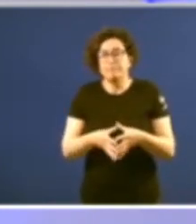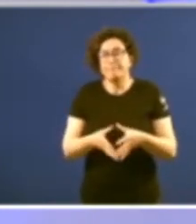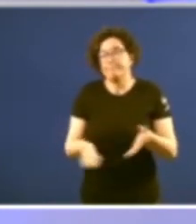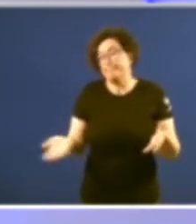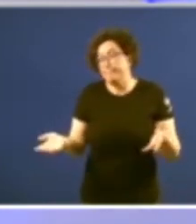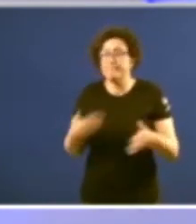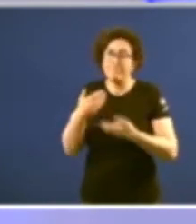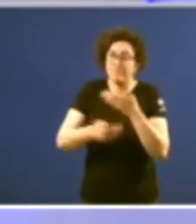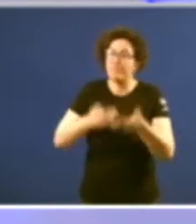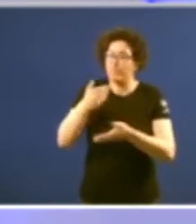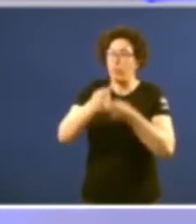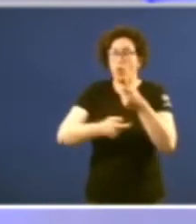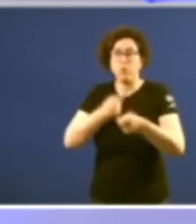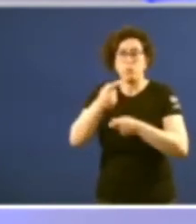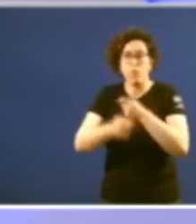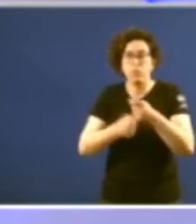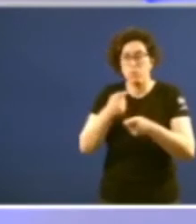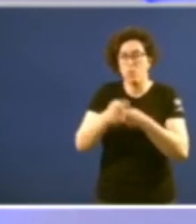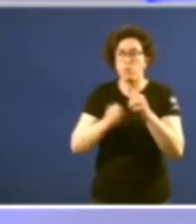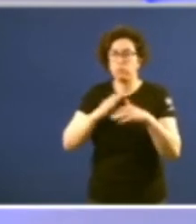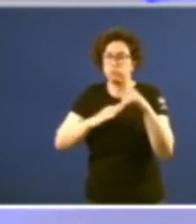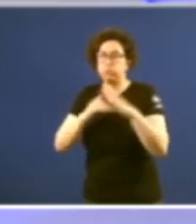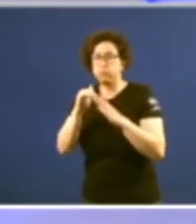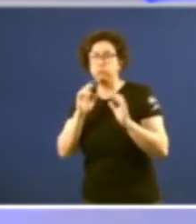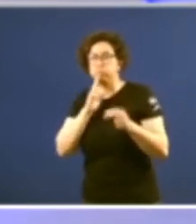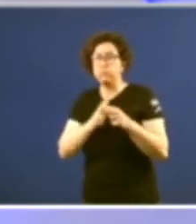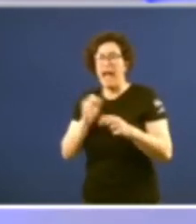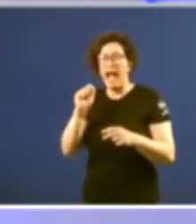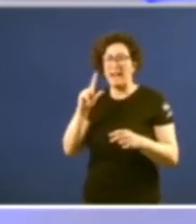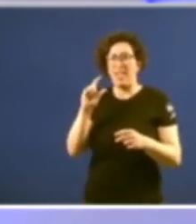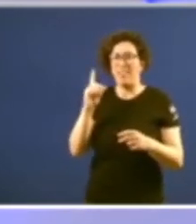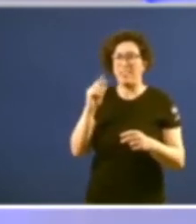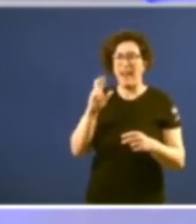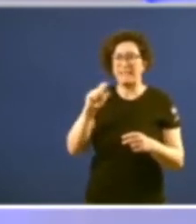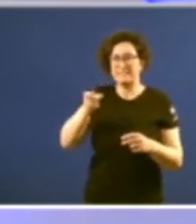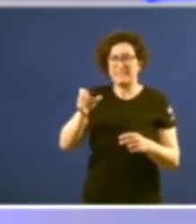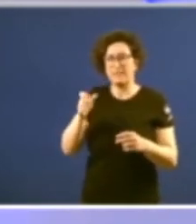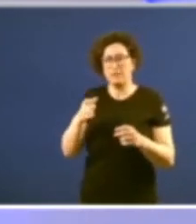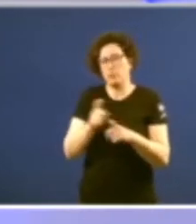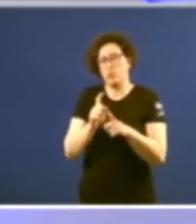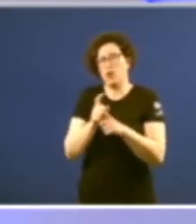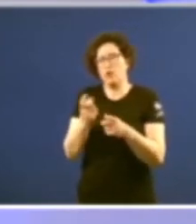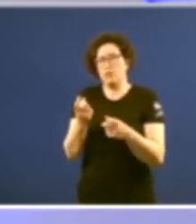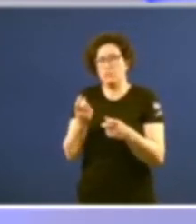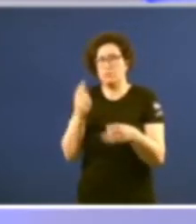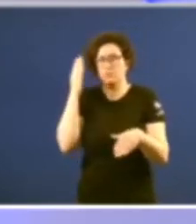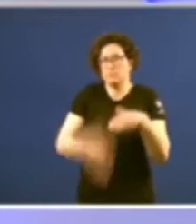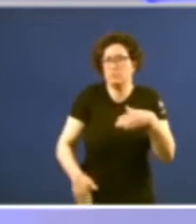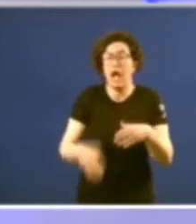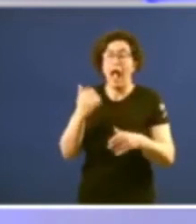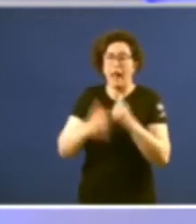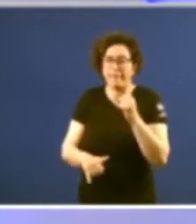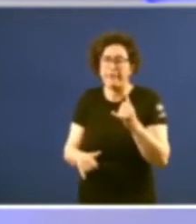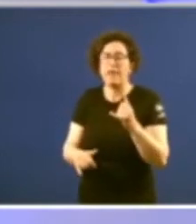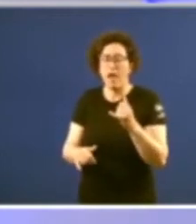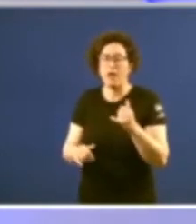traguándose aquelo que se chamou despois al drache que foi afortunadamente superada tamén